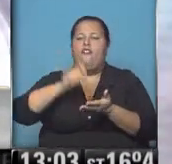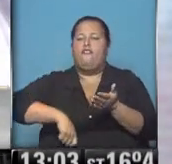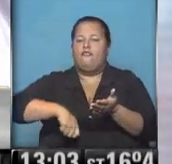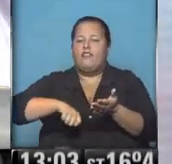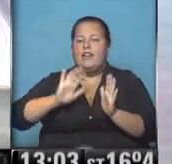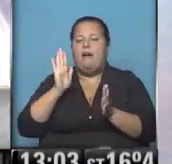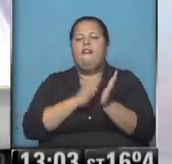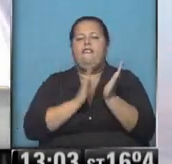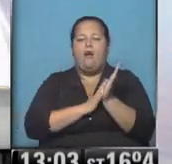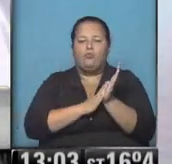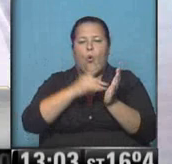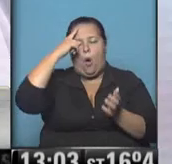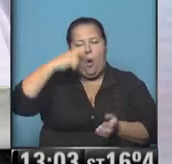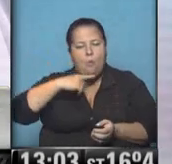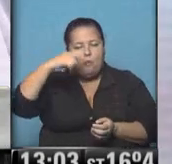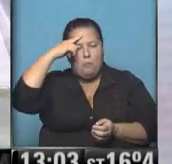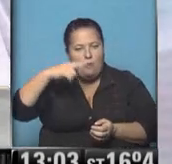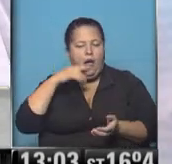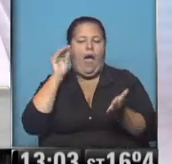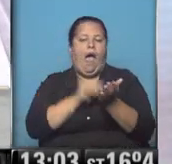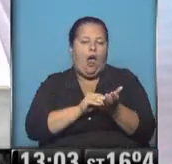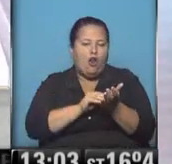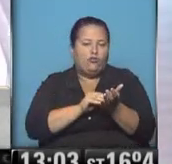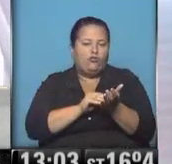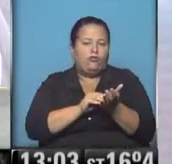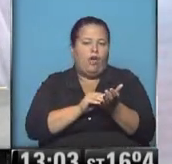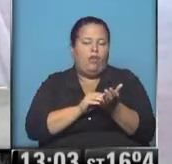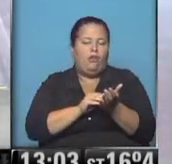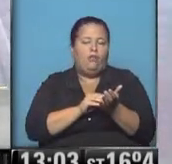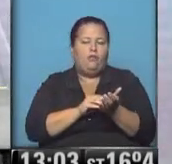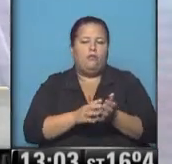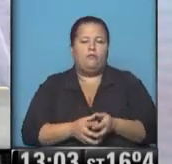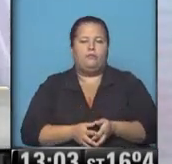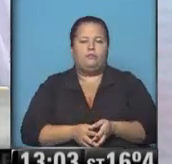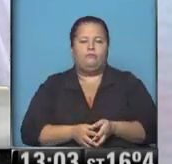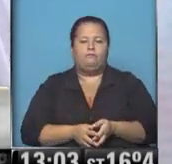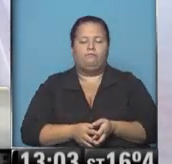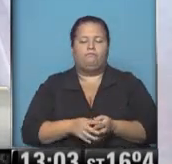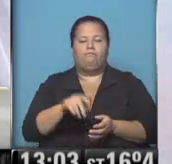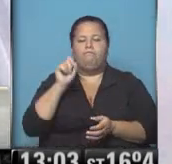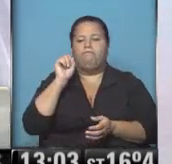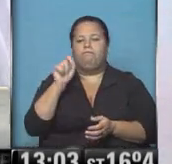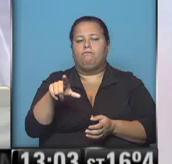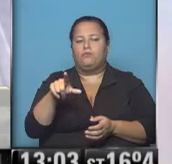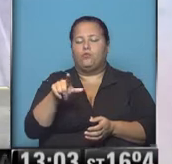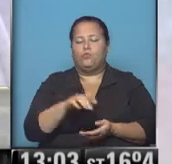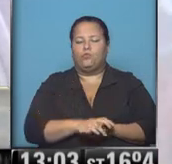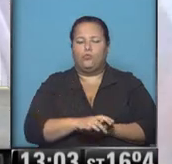una factura cada mes, anotándose en la correspondiente